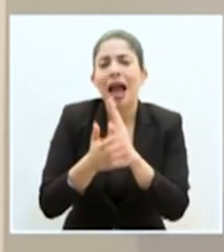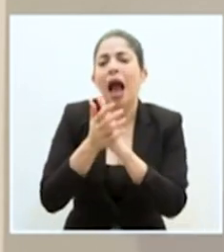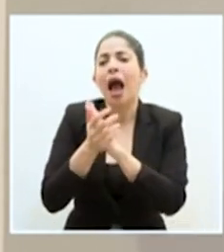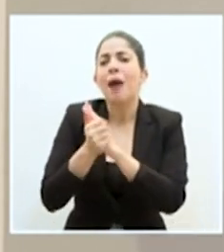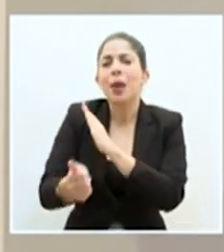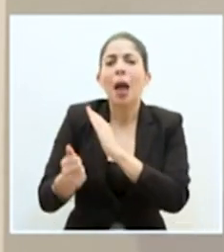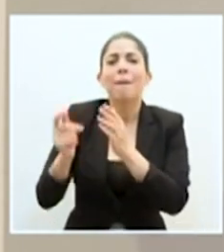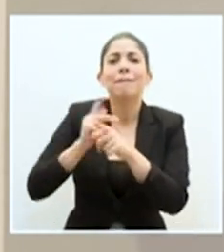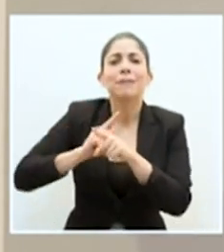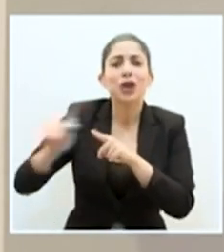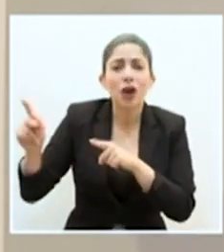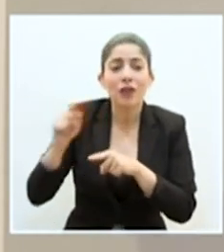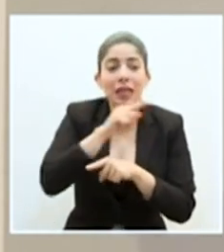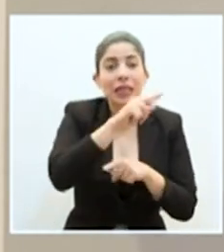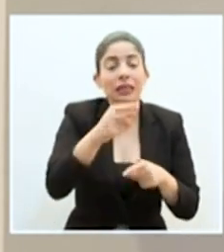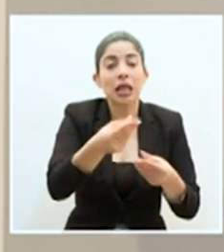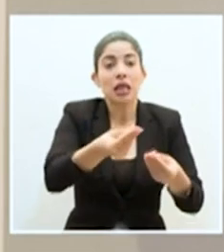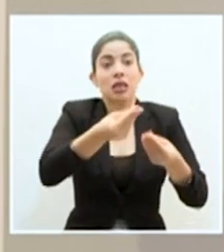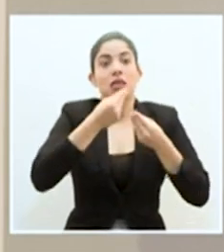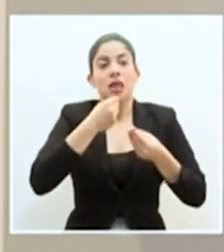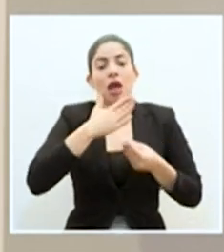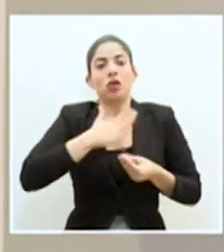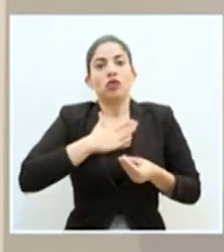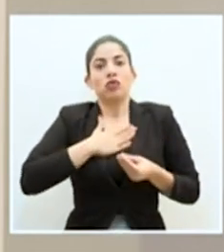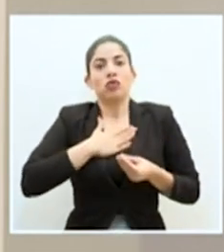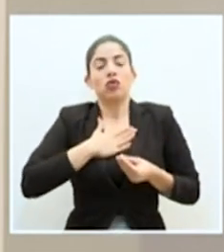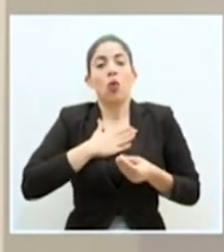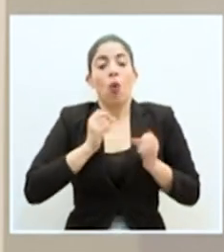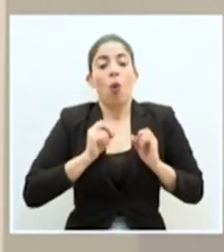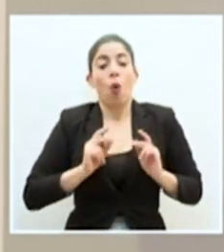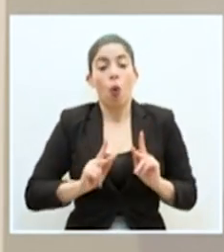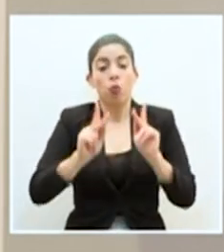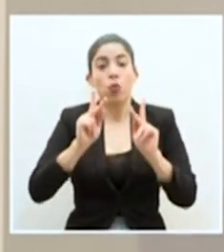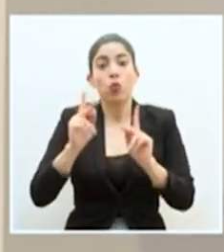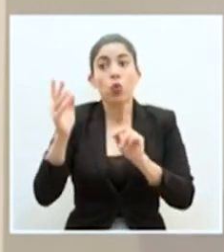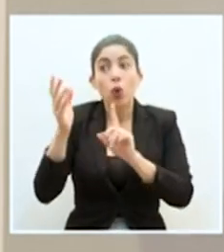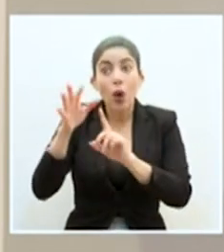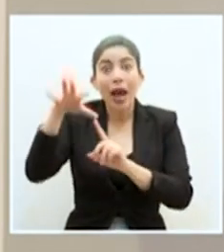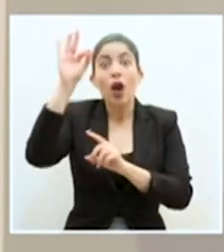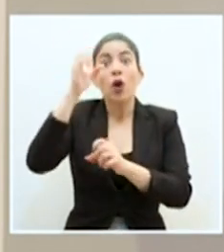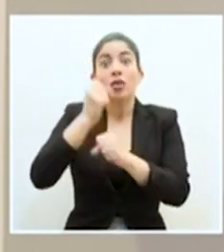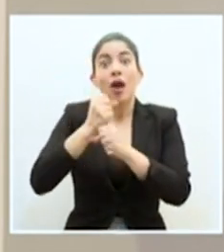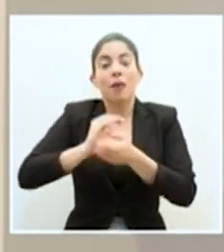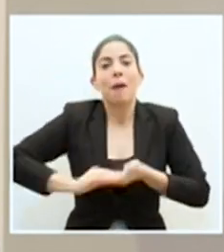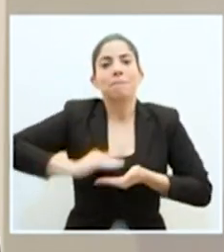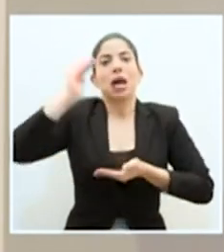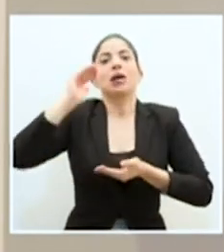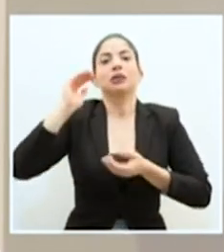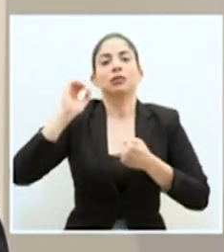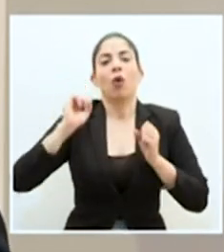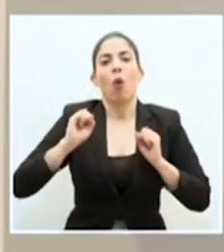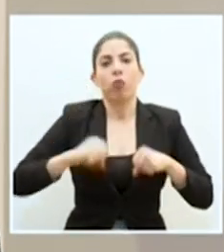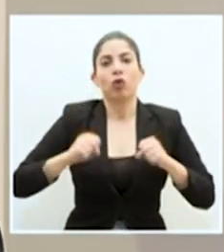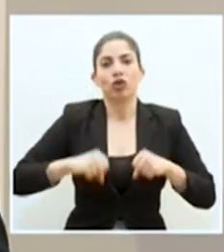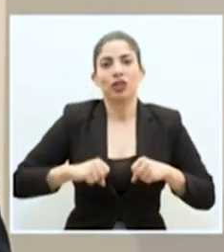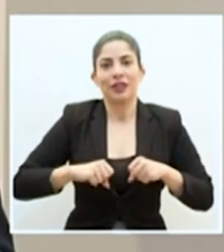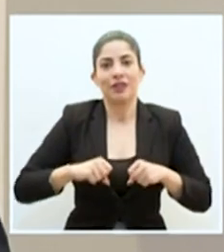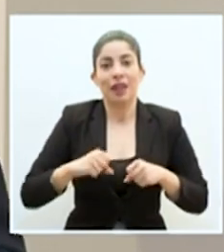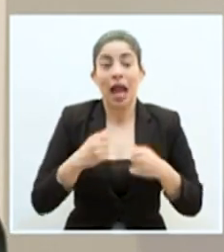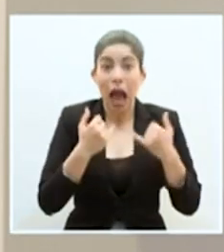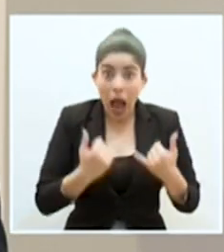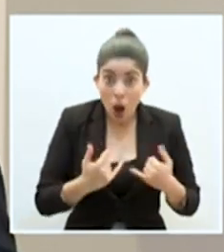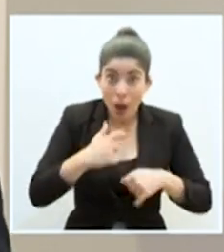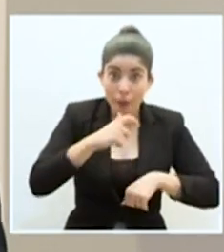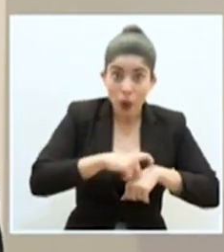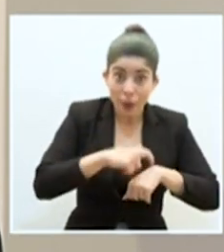en algunos casos, que me aumente sustancialmente la oportunidad de conseguir un nuevo empleo. Esto es importante no sólo ahora en